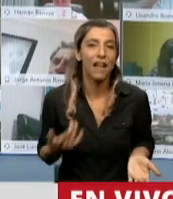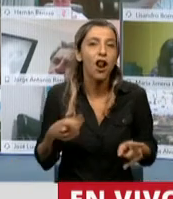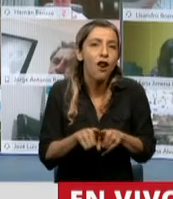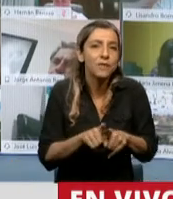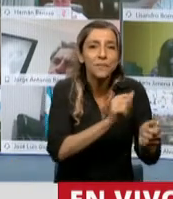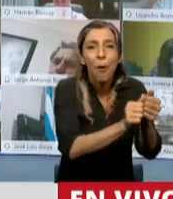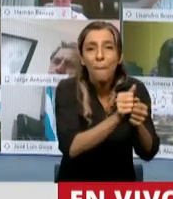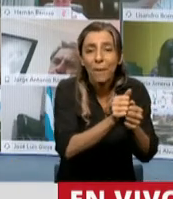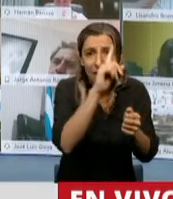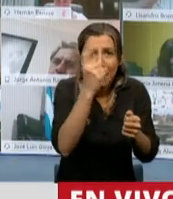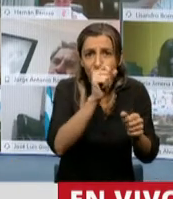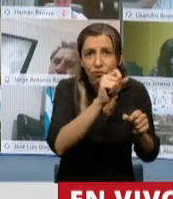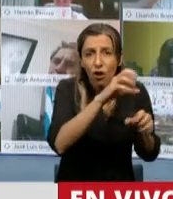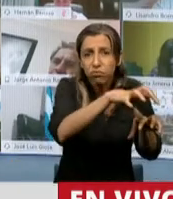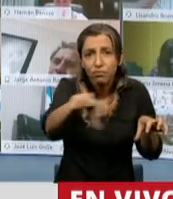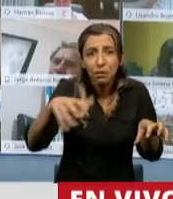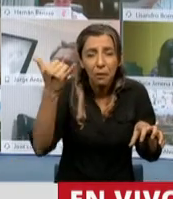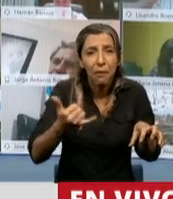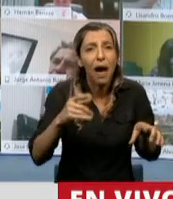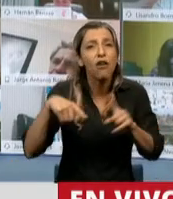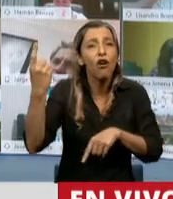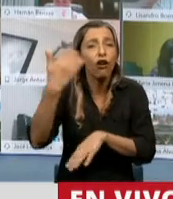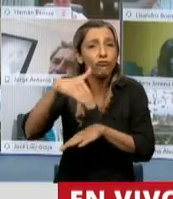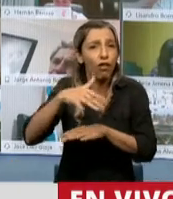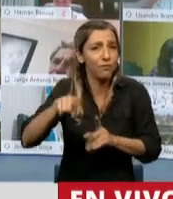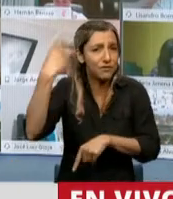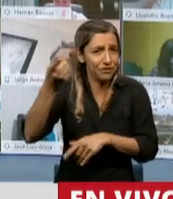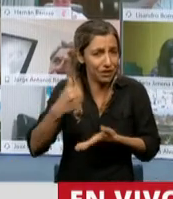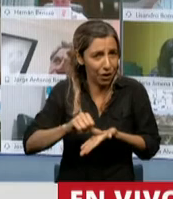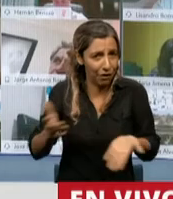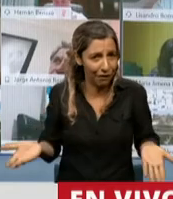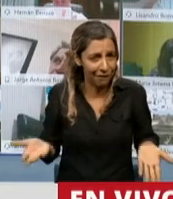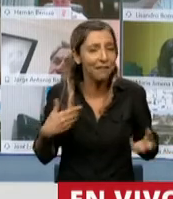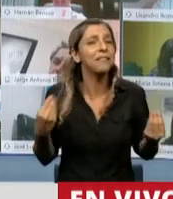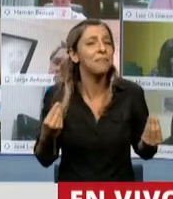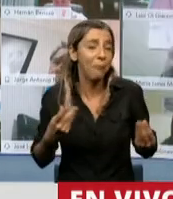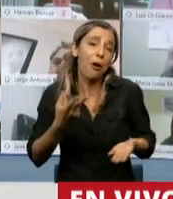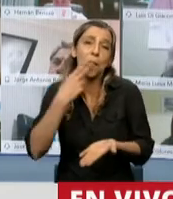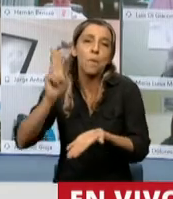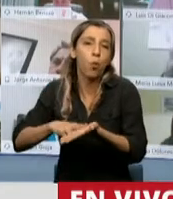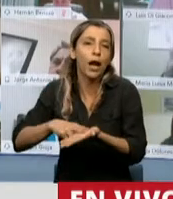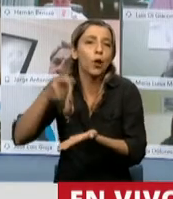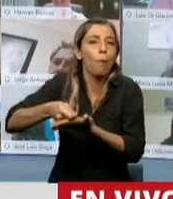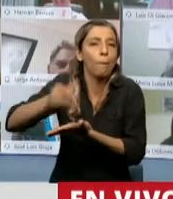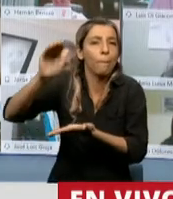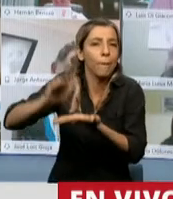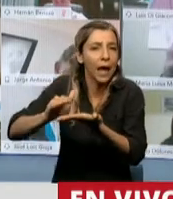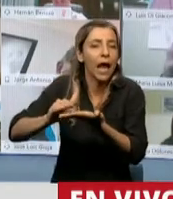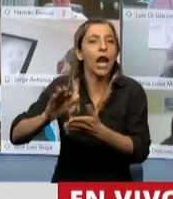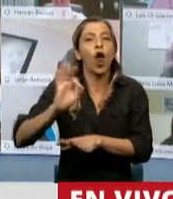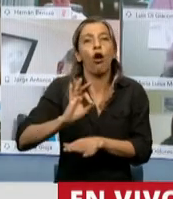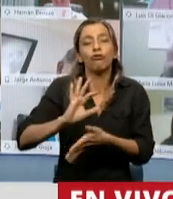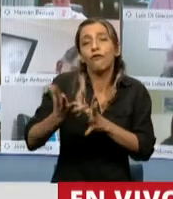domicilios fiscales en jurisdicciones offshore, con el fin de pagar menos impuestos, de evadir.